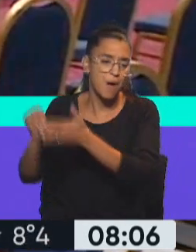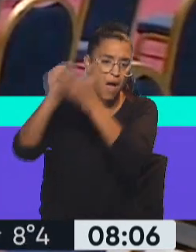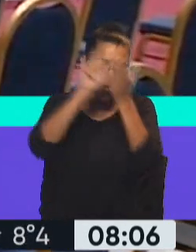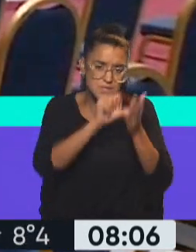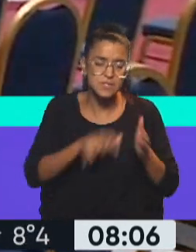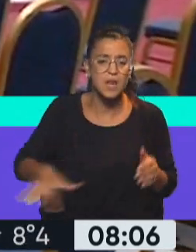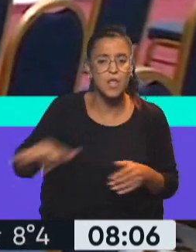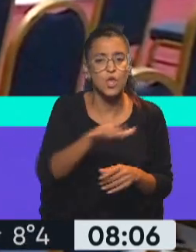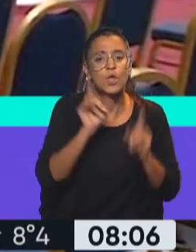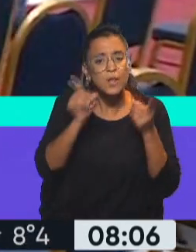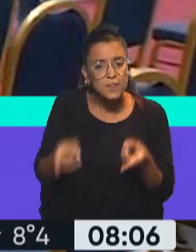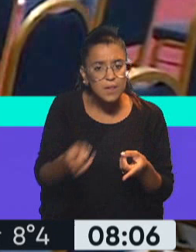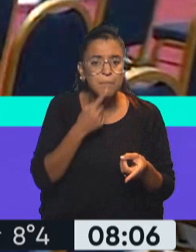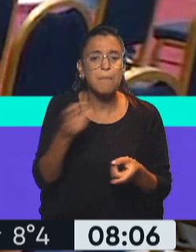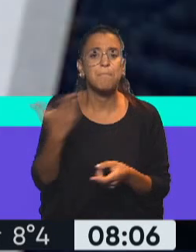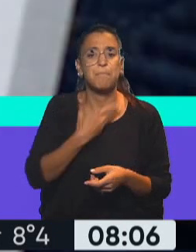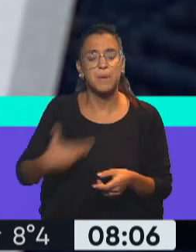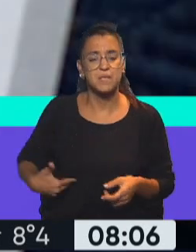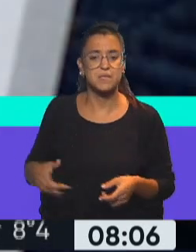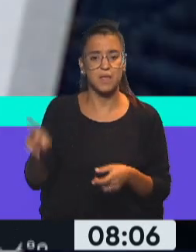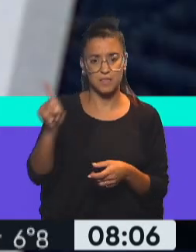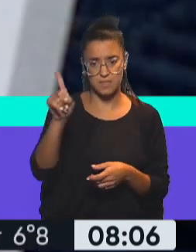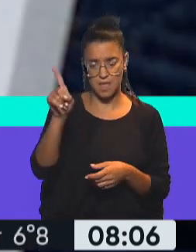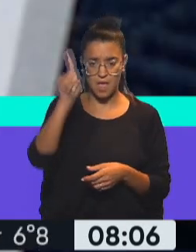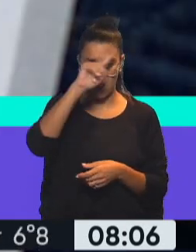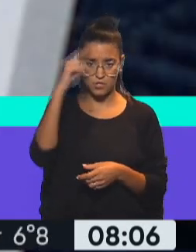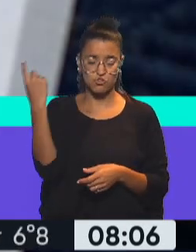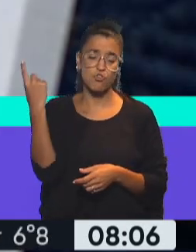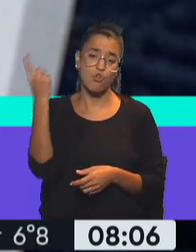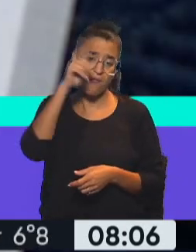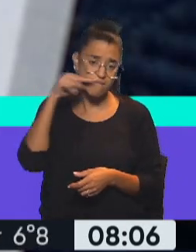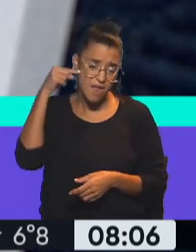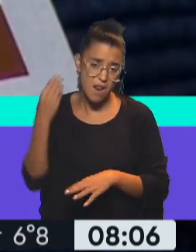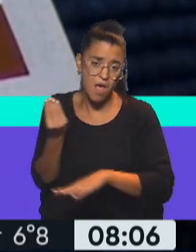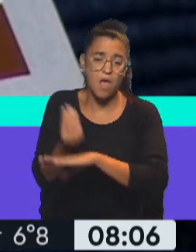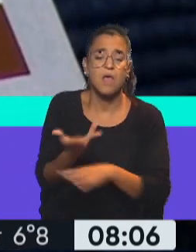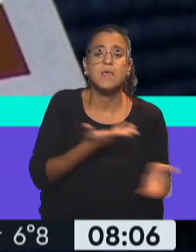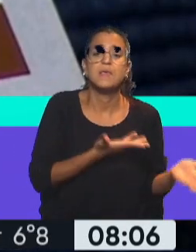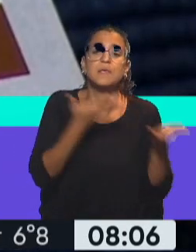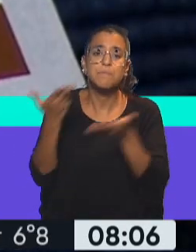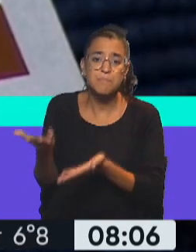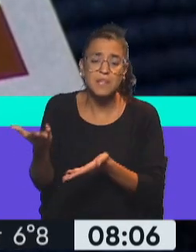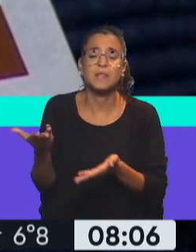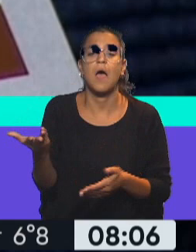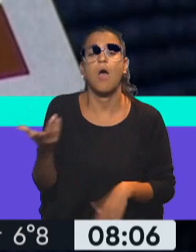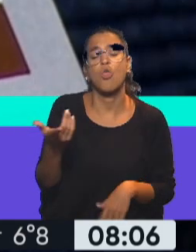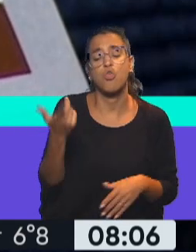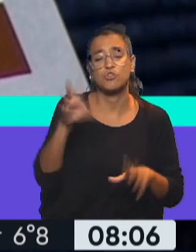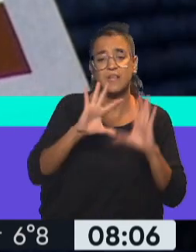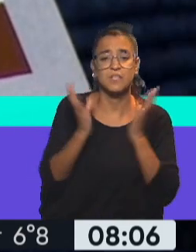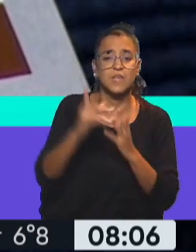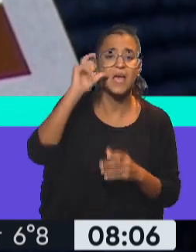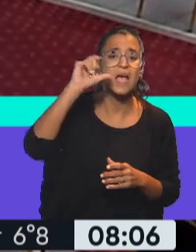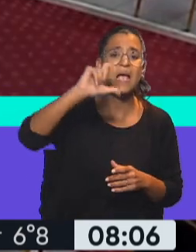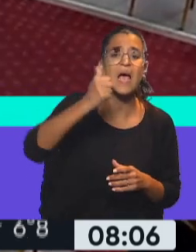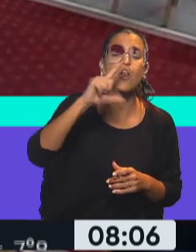la región. También va a estar el presidente de la nación, Alberto Fernández. Entre los invitados internacionales estará Estela de Carlotto, la